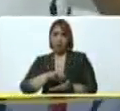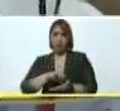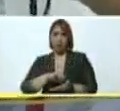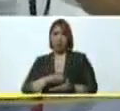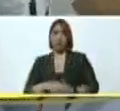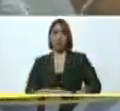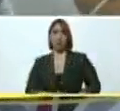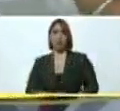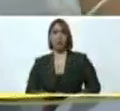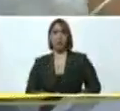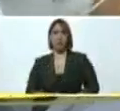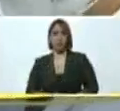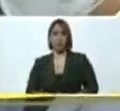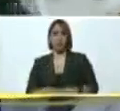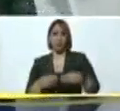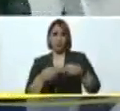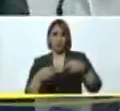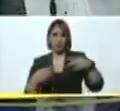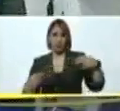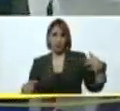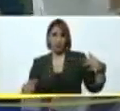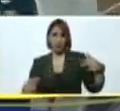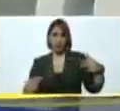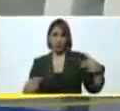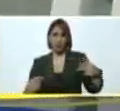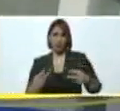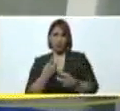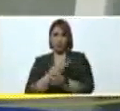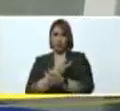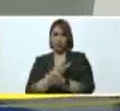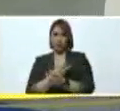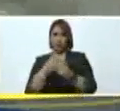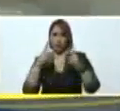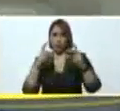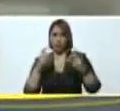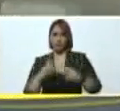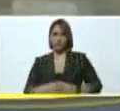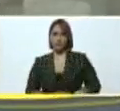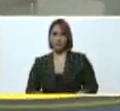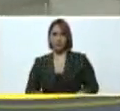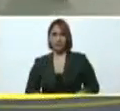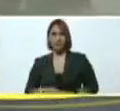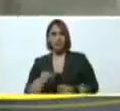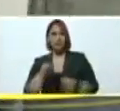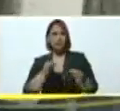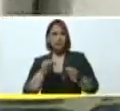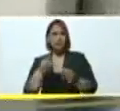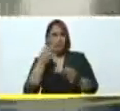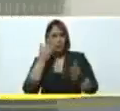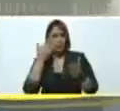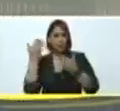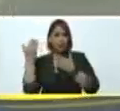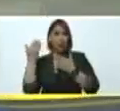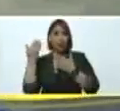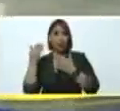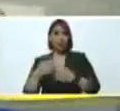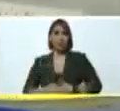-oncológico-radiología. Adelante, doctor. Vamos a seguir explicándole. Lo están viendo en todo el país.